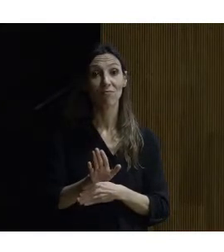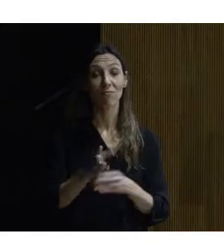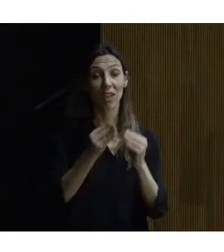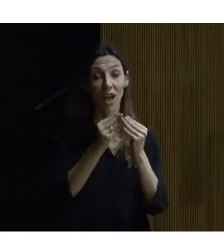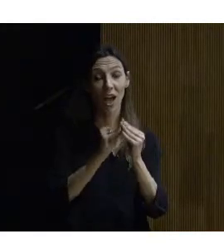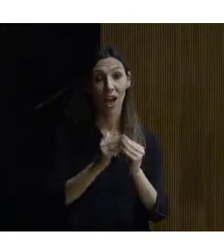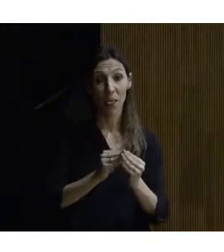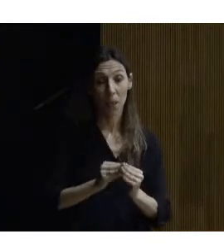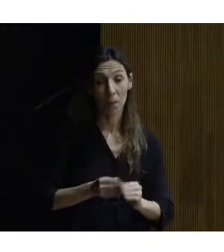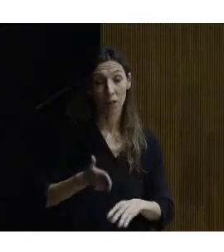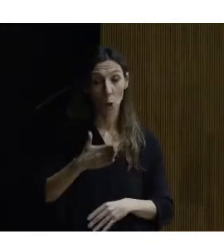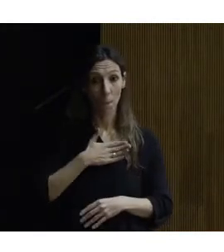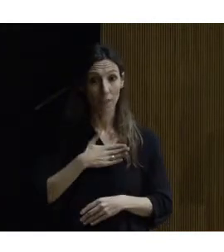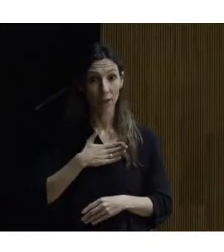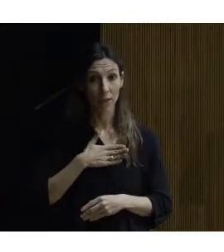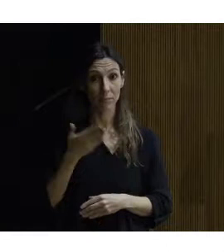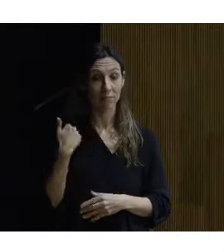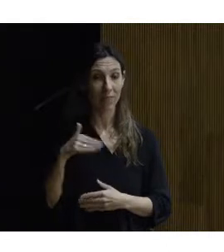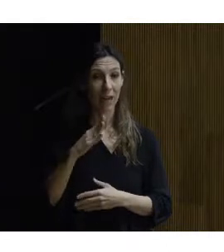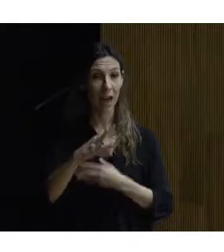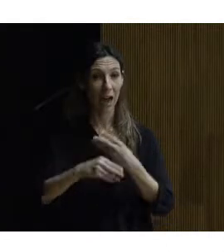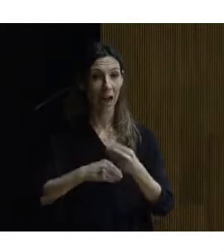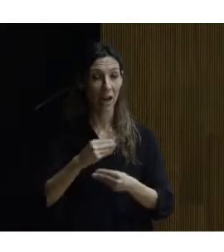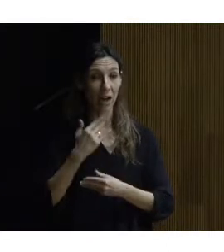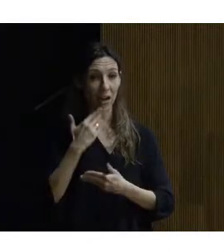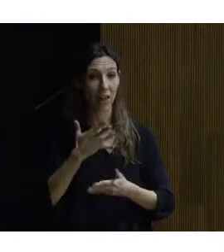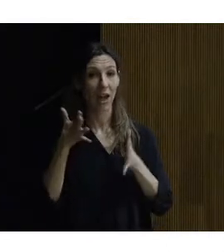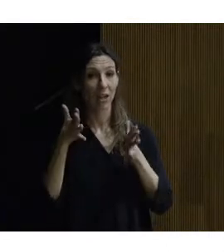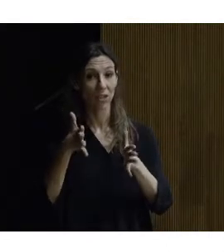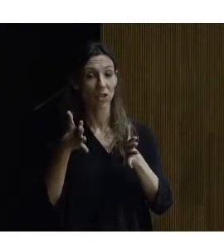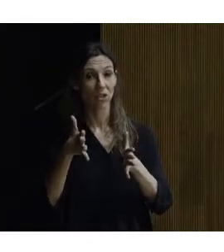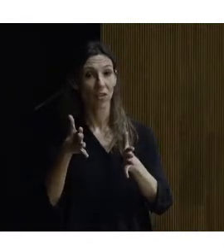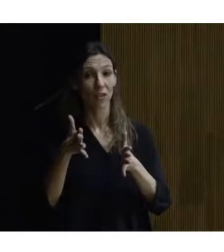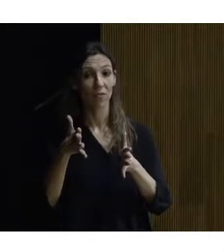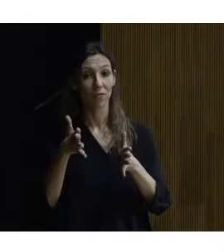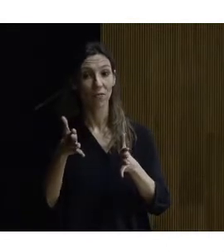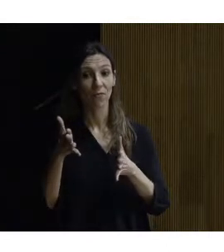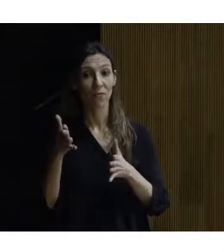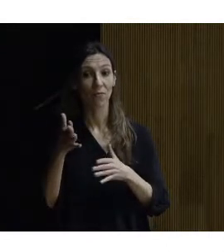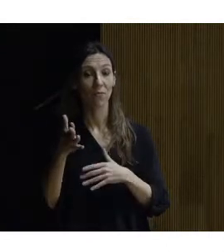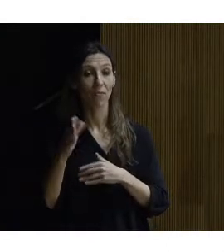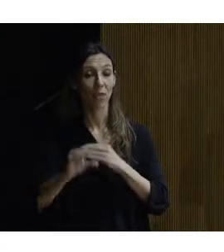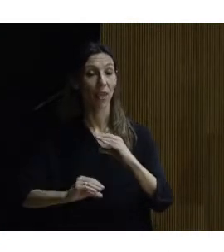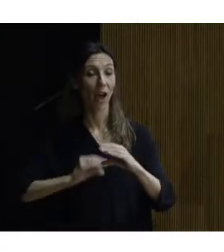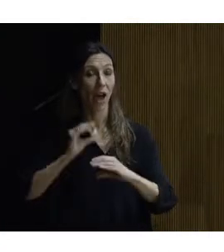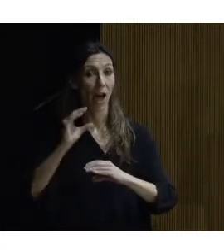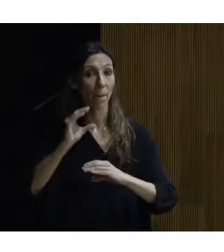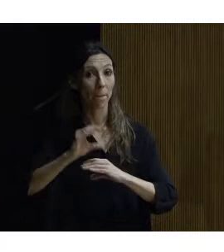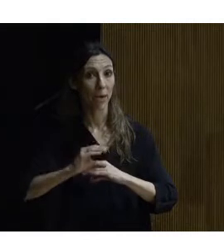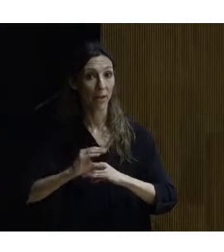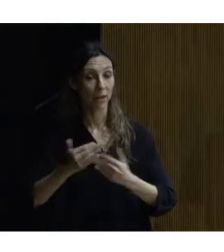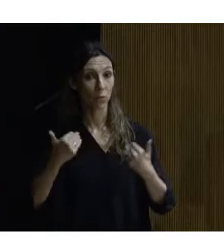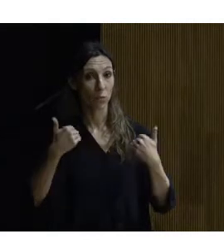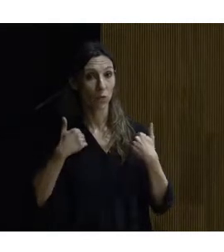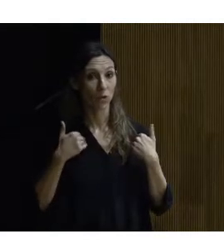patrimonio que se ha realizado bajo el asesoramiento del CEAPAT gracias a Carlos Rodríguez Mau